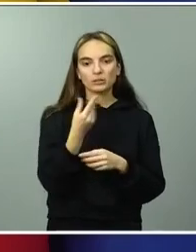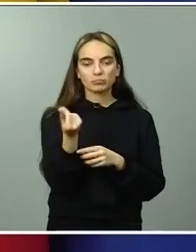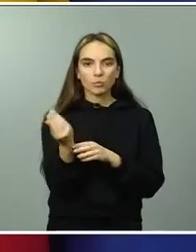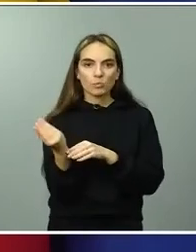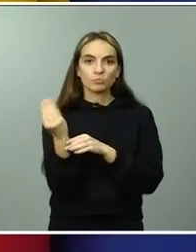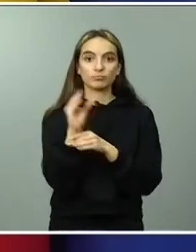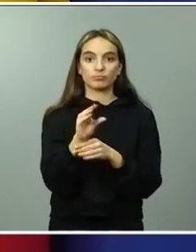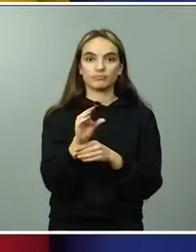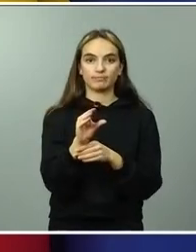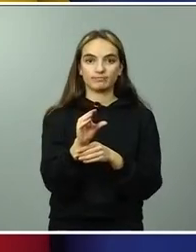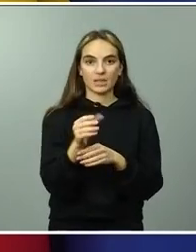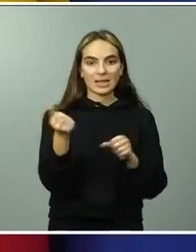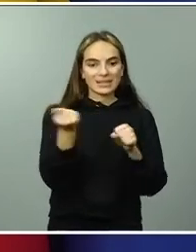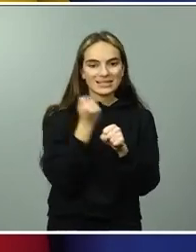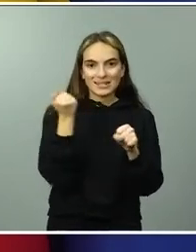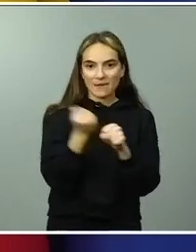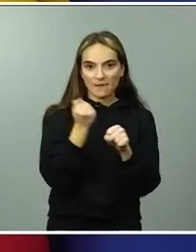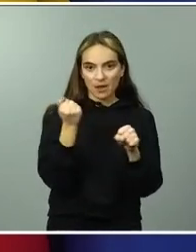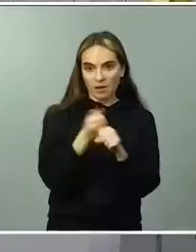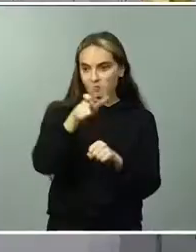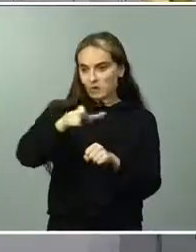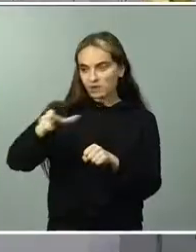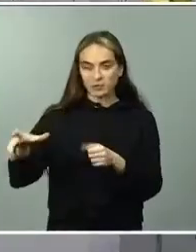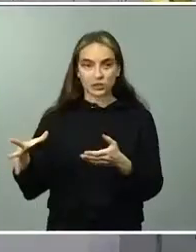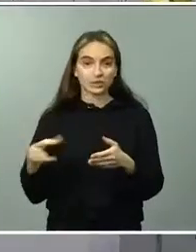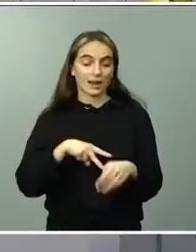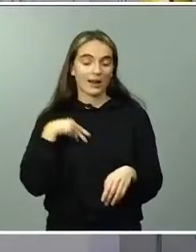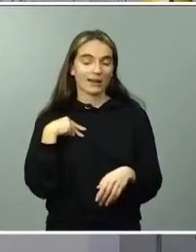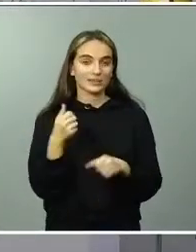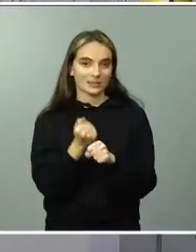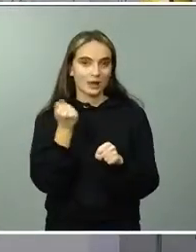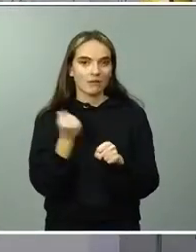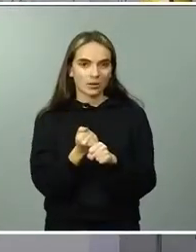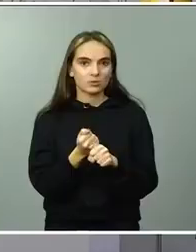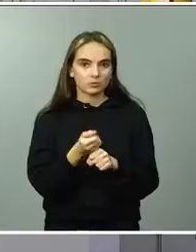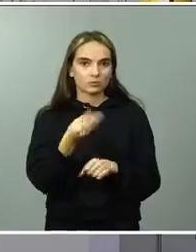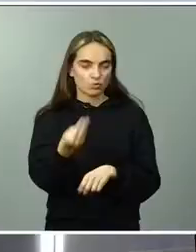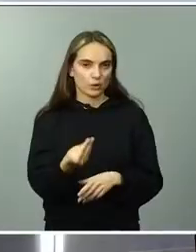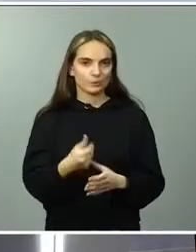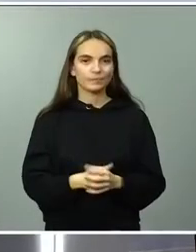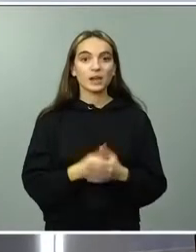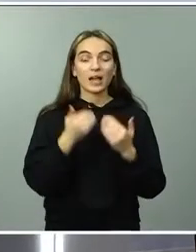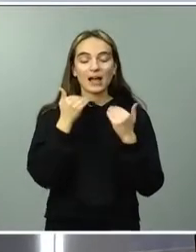trabajando por la ciudadanía de este país. Muchas gracias ministra. Iñaki.